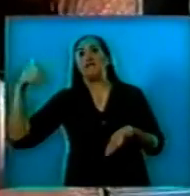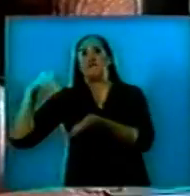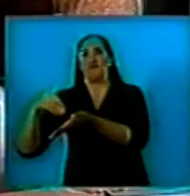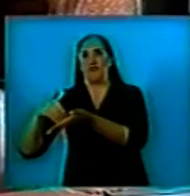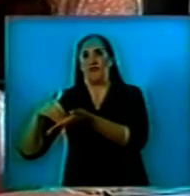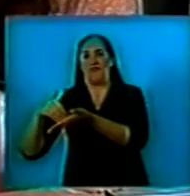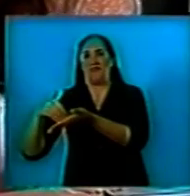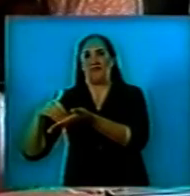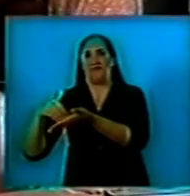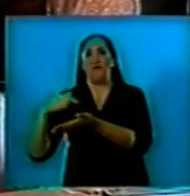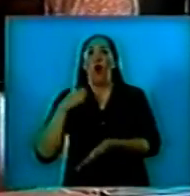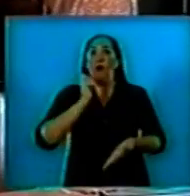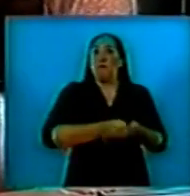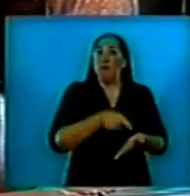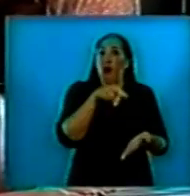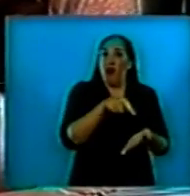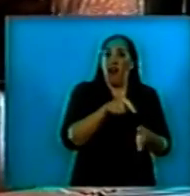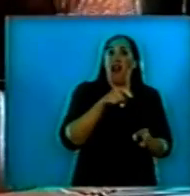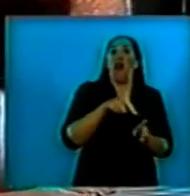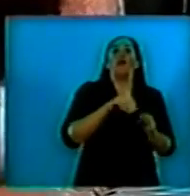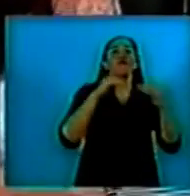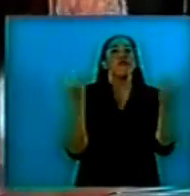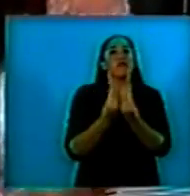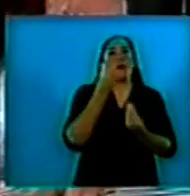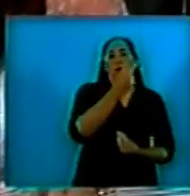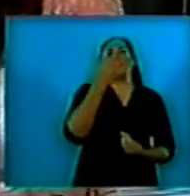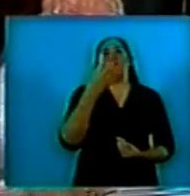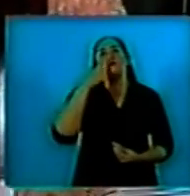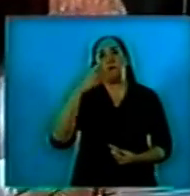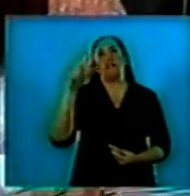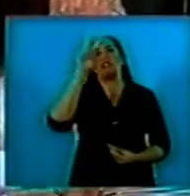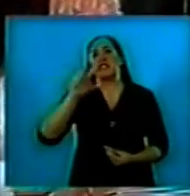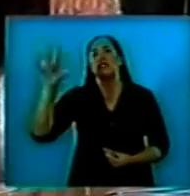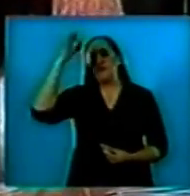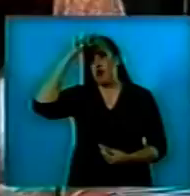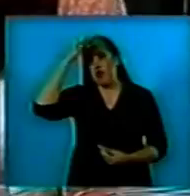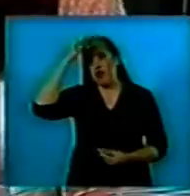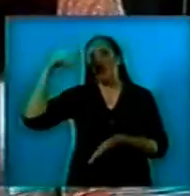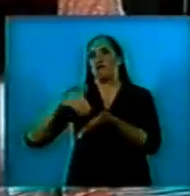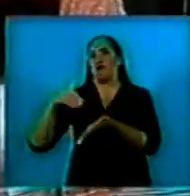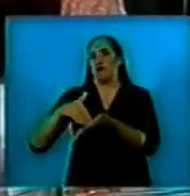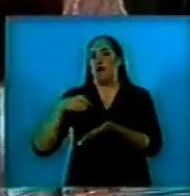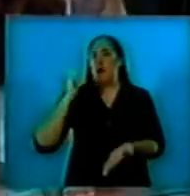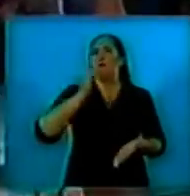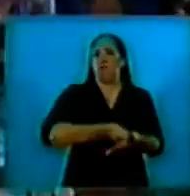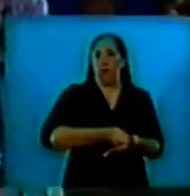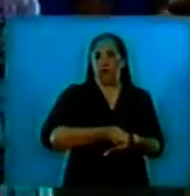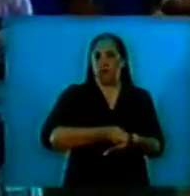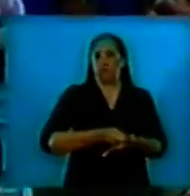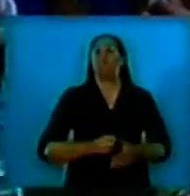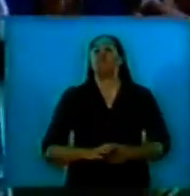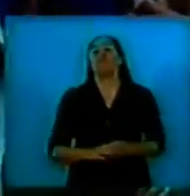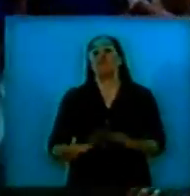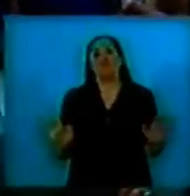Aquel año pagamos entre ambos 24.312 millones. Para